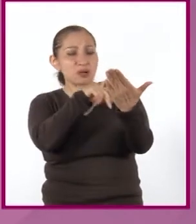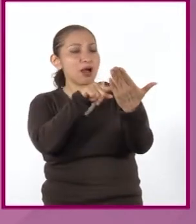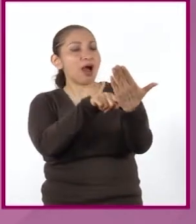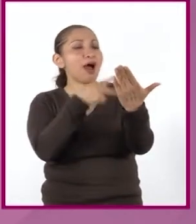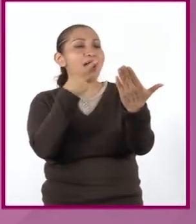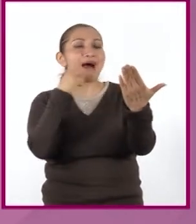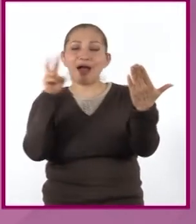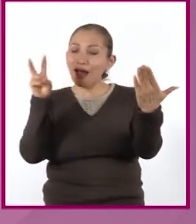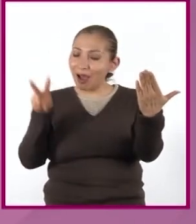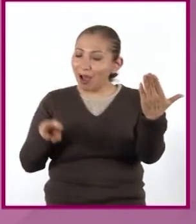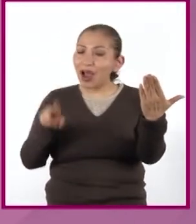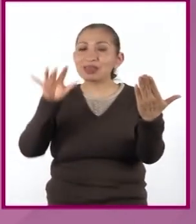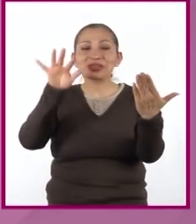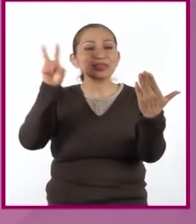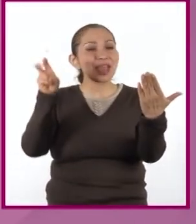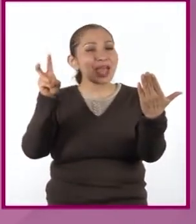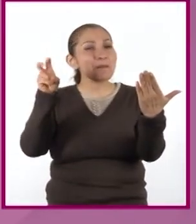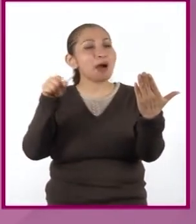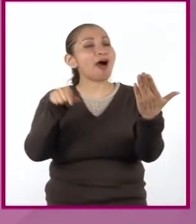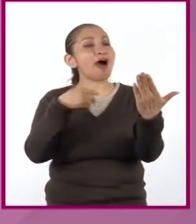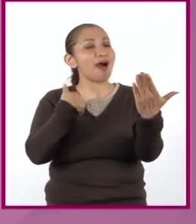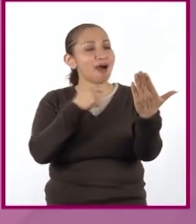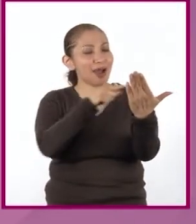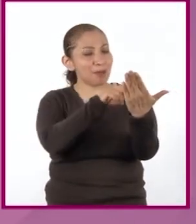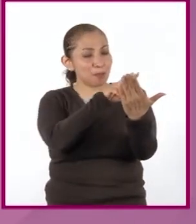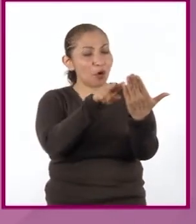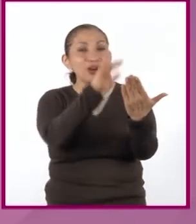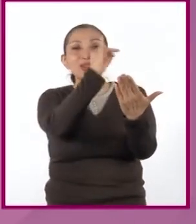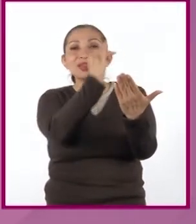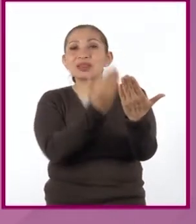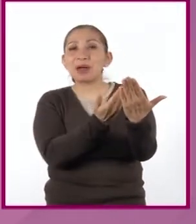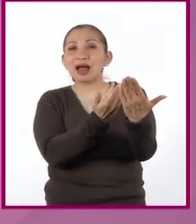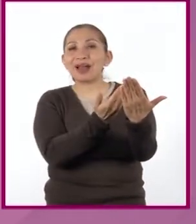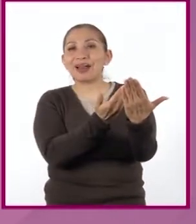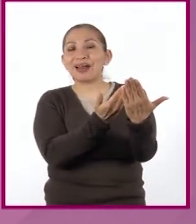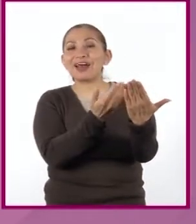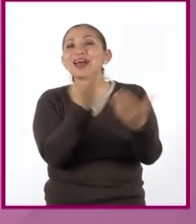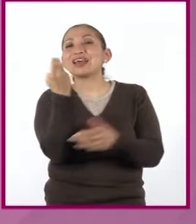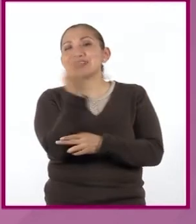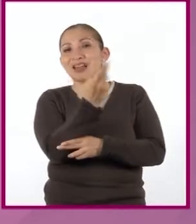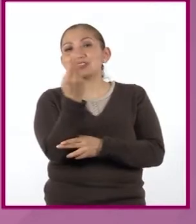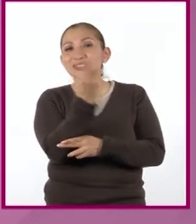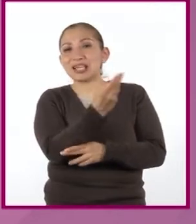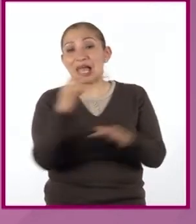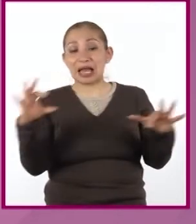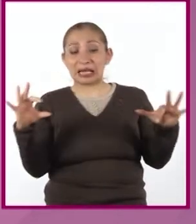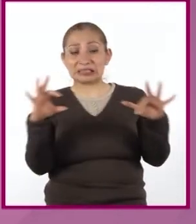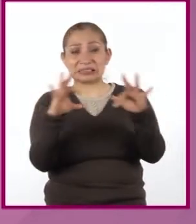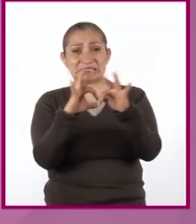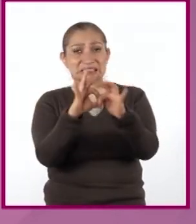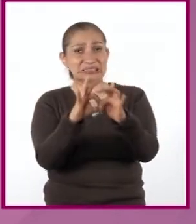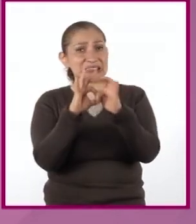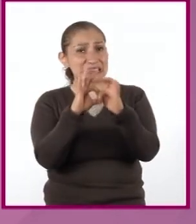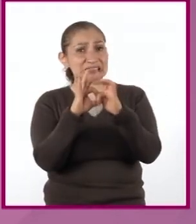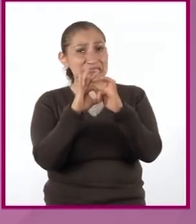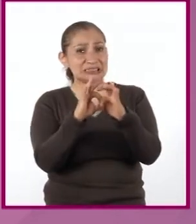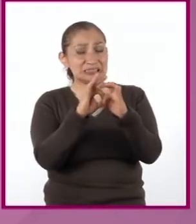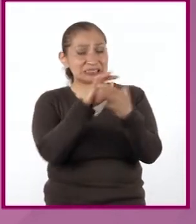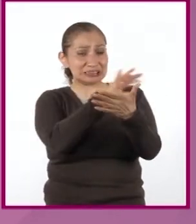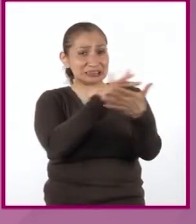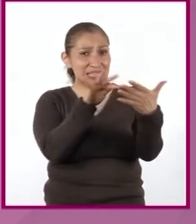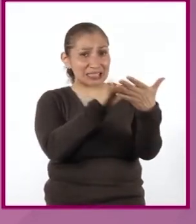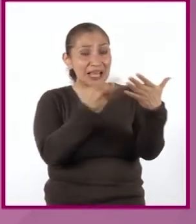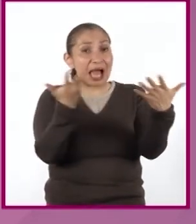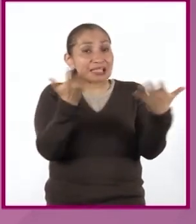que abordaremos sobre un tema en un texto. Es decir, es necesaria una relación estrecha entre el texto